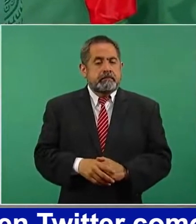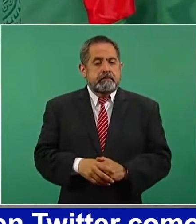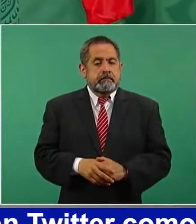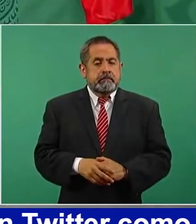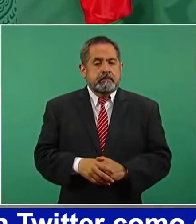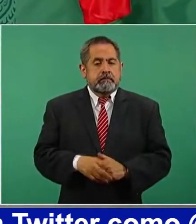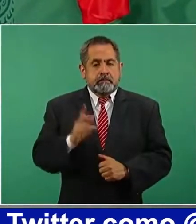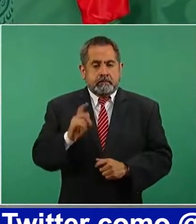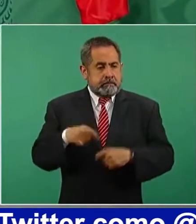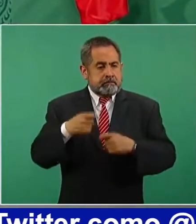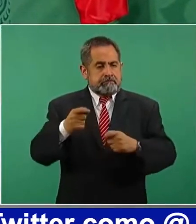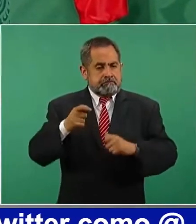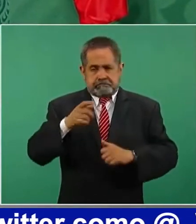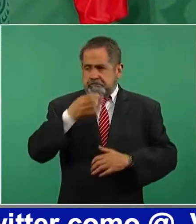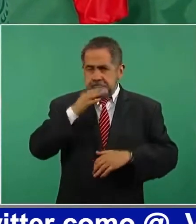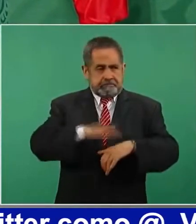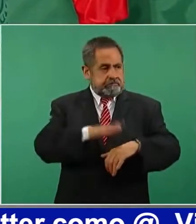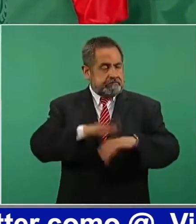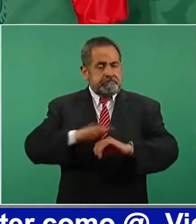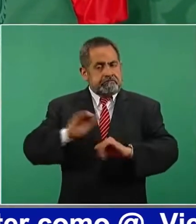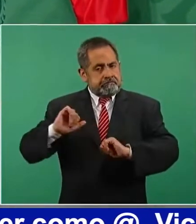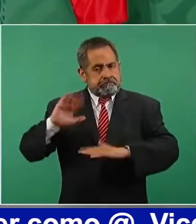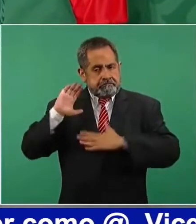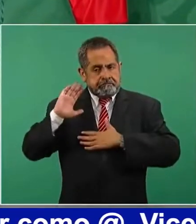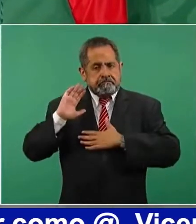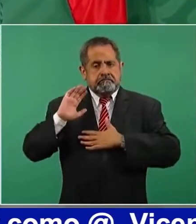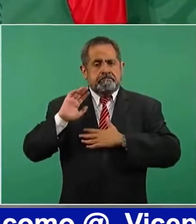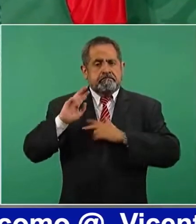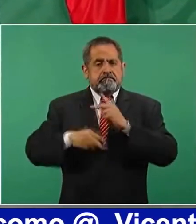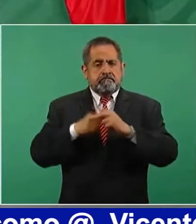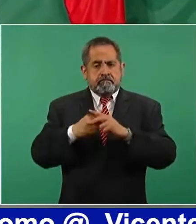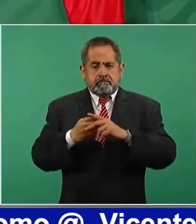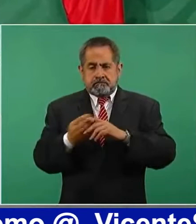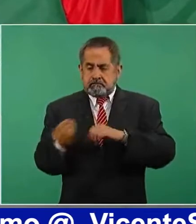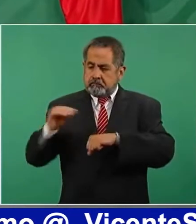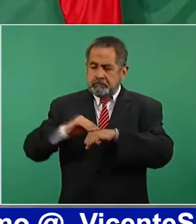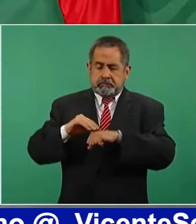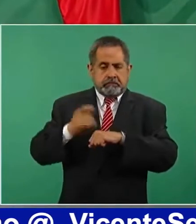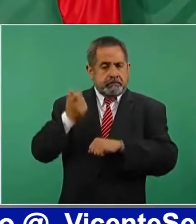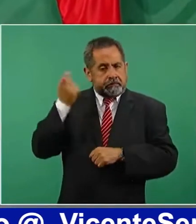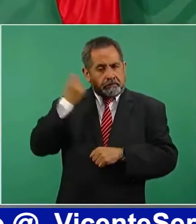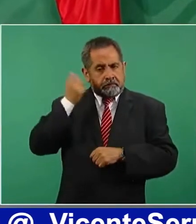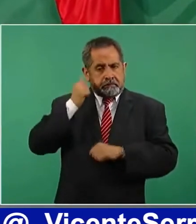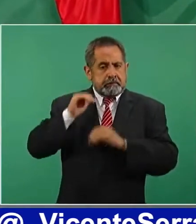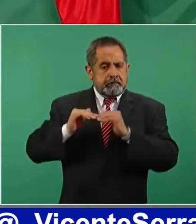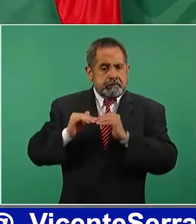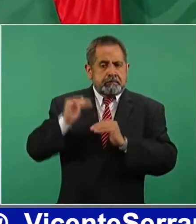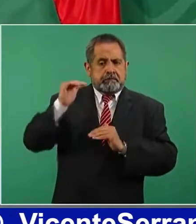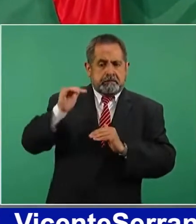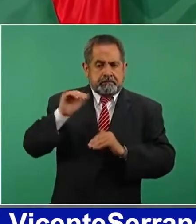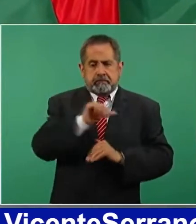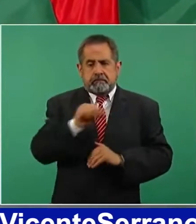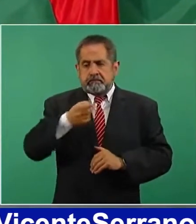ya hicimos el compromiso de que se van a aumentar las pensiones a los adultos mayores